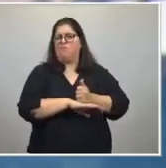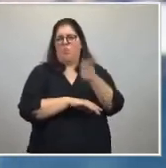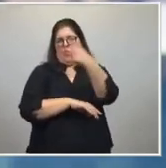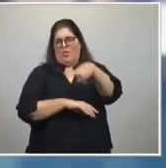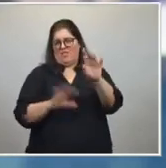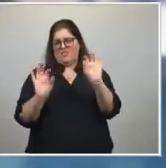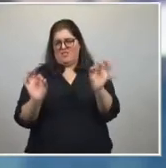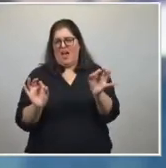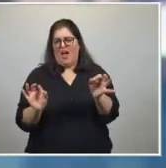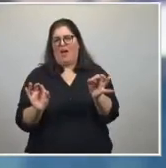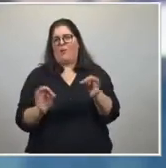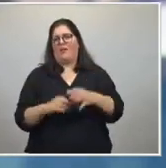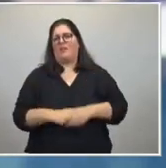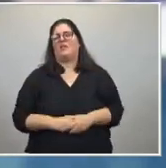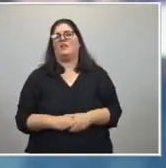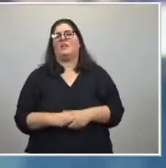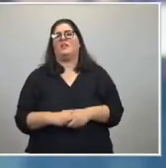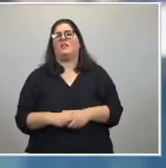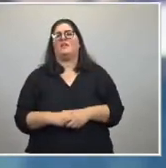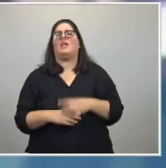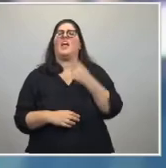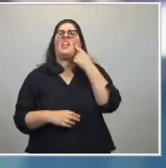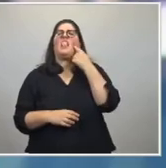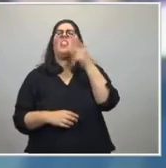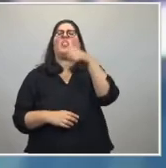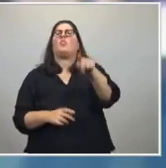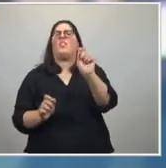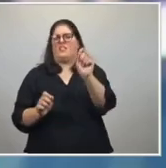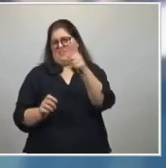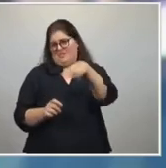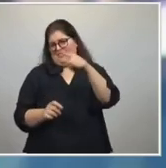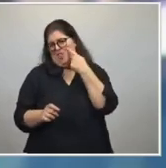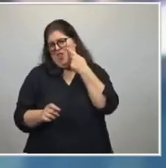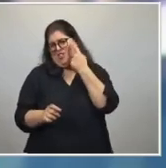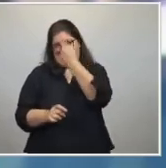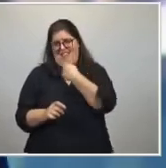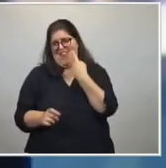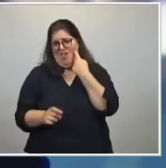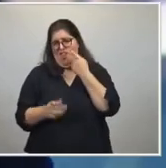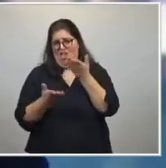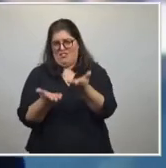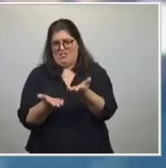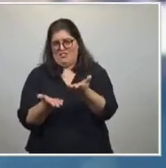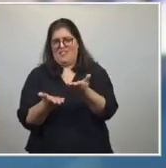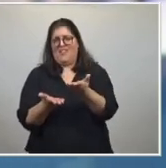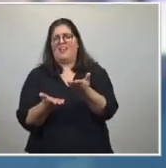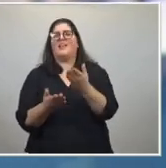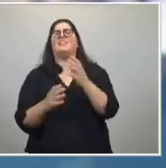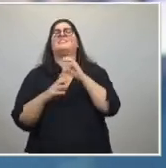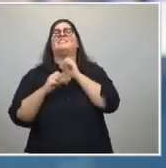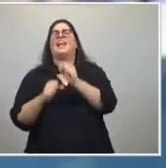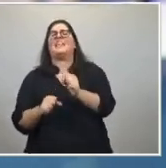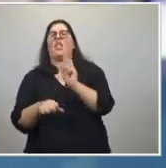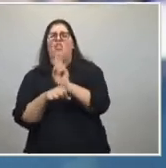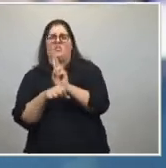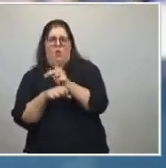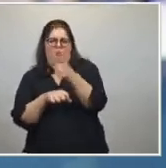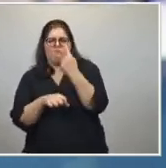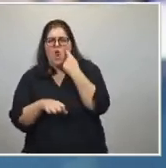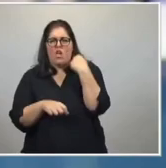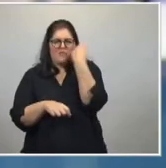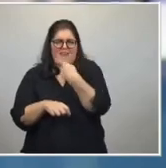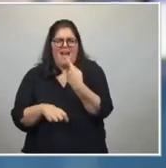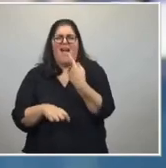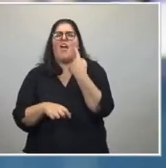saben quién es su intendente, quiénes son el secretario de seguridad o el de